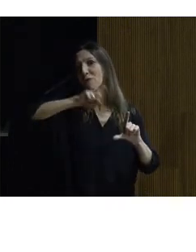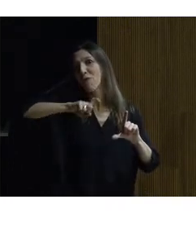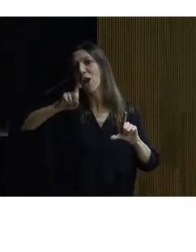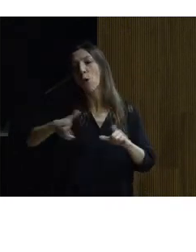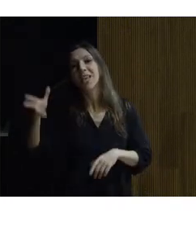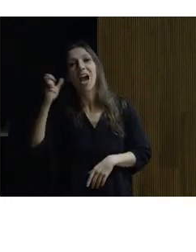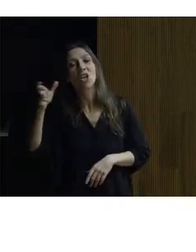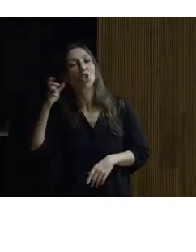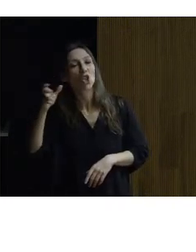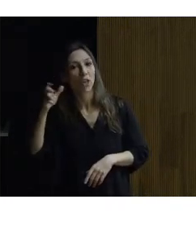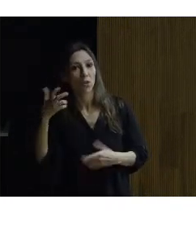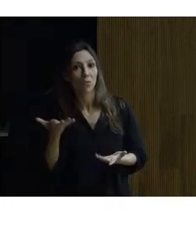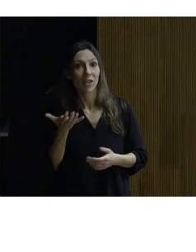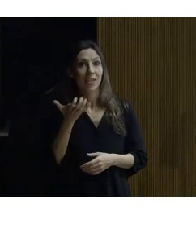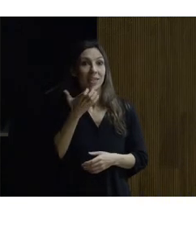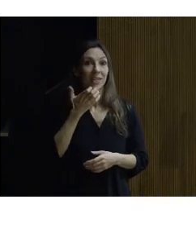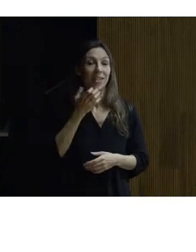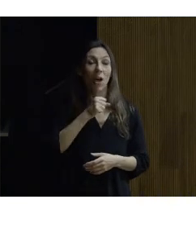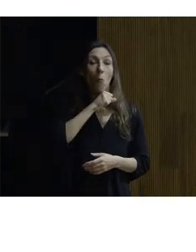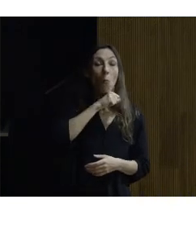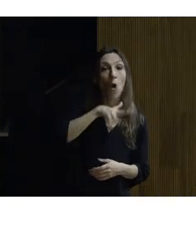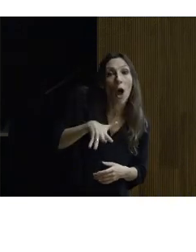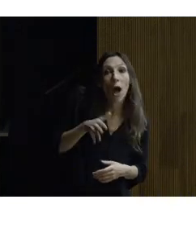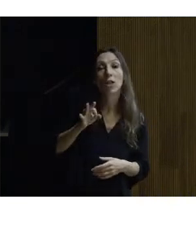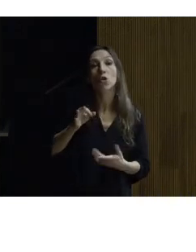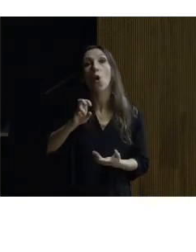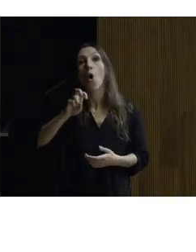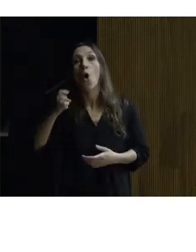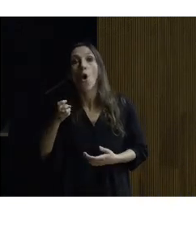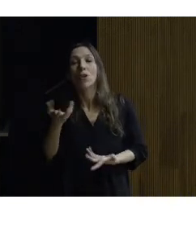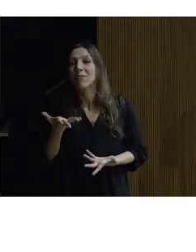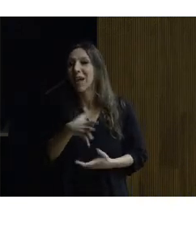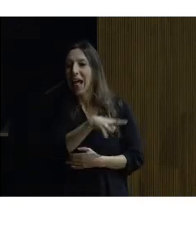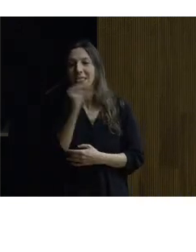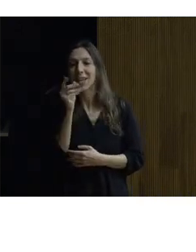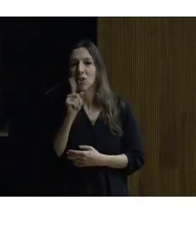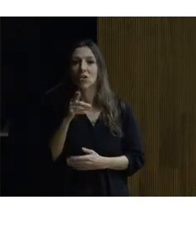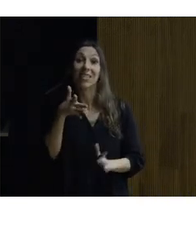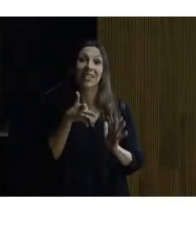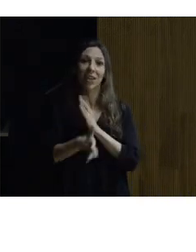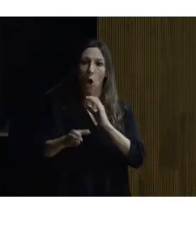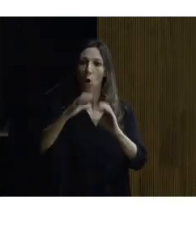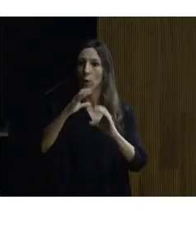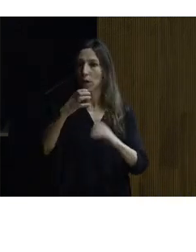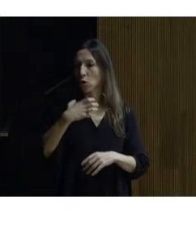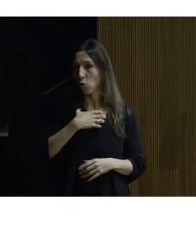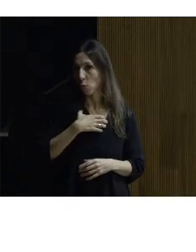entiende las consonantes y las vocales el problema es que no se puede comunicar y porque no puede entender lo que le están hablando